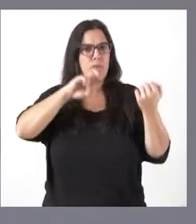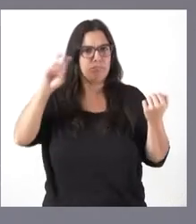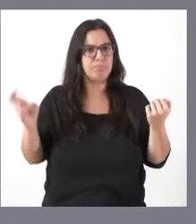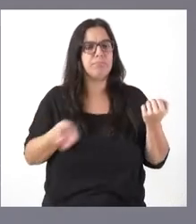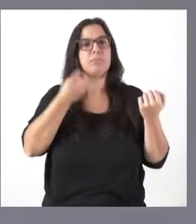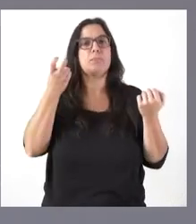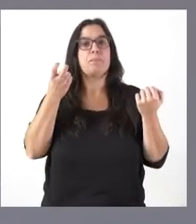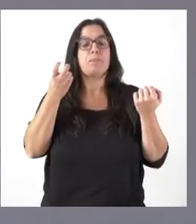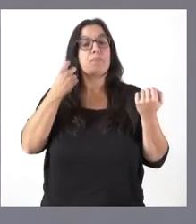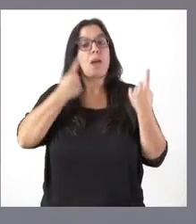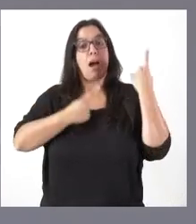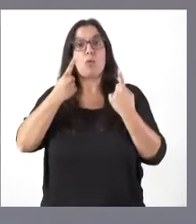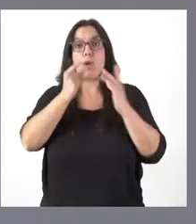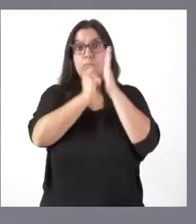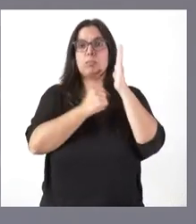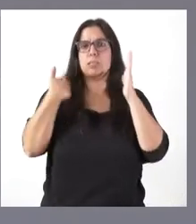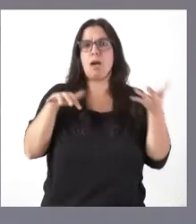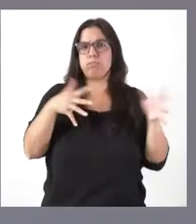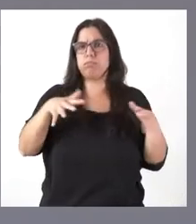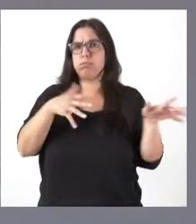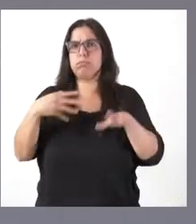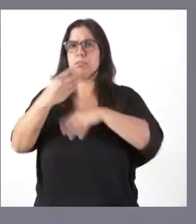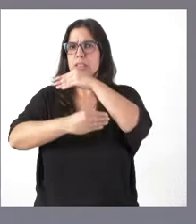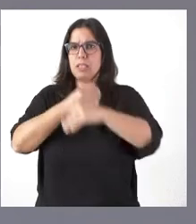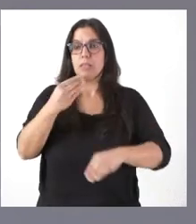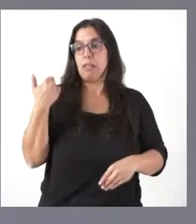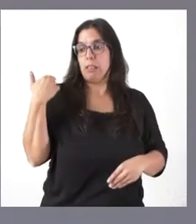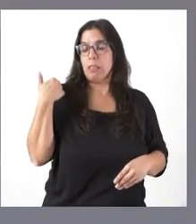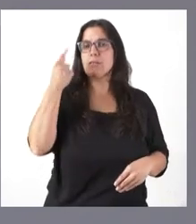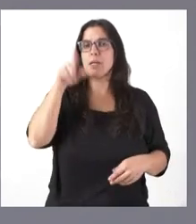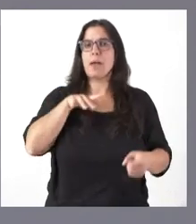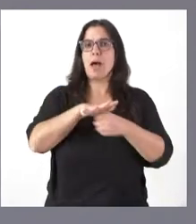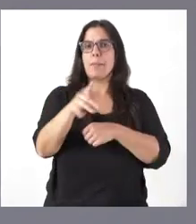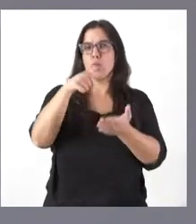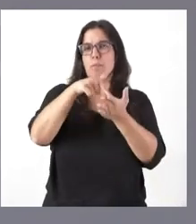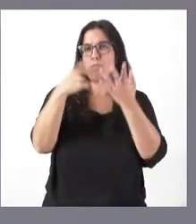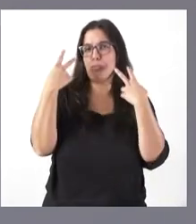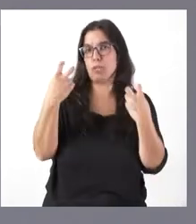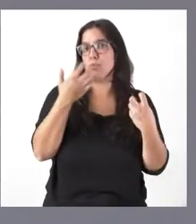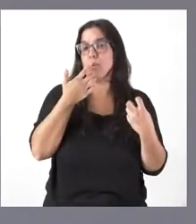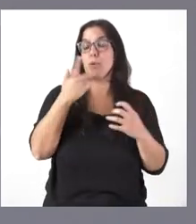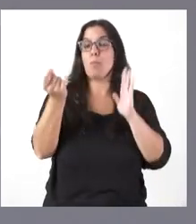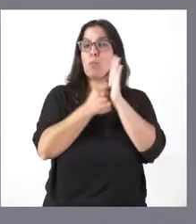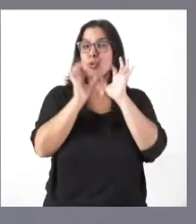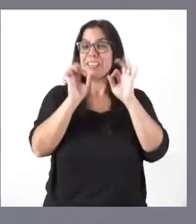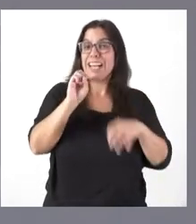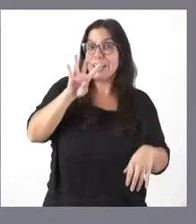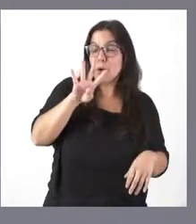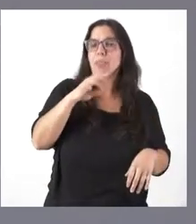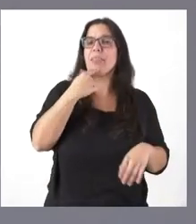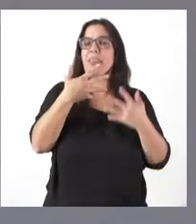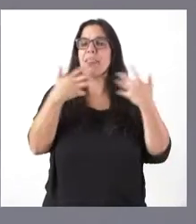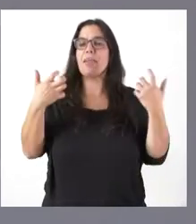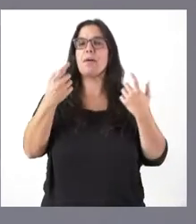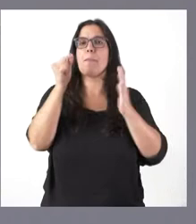muchas de ellas se han venido ya desarrollando, algunas recientemente en el ámbito fiscal. El punto 14 hablaba explícitamente de medidas